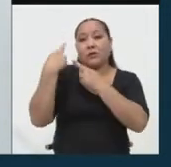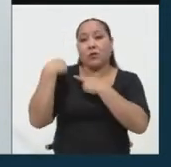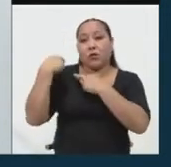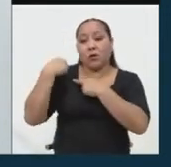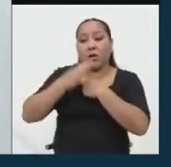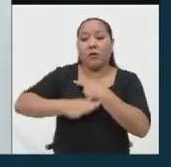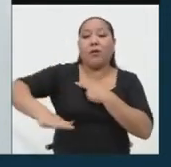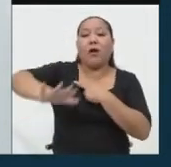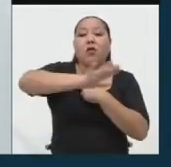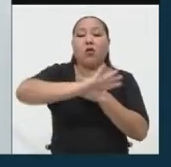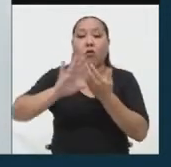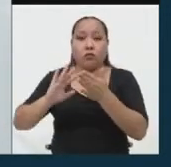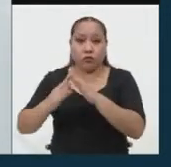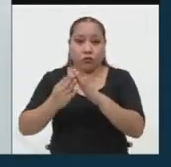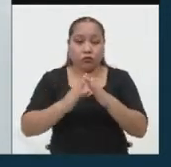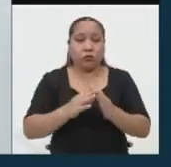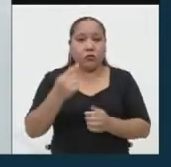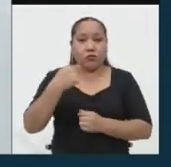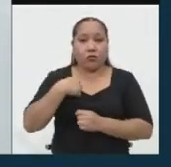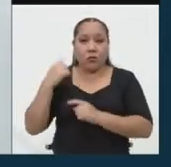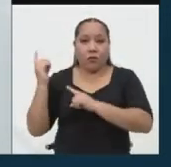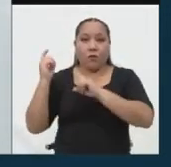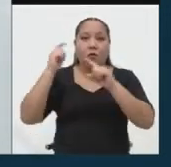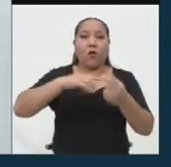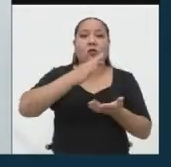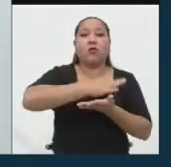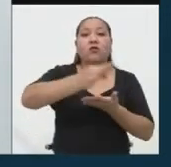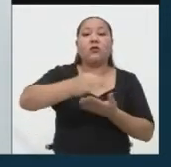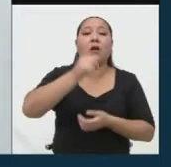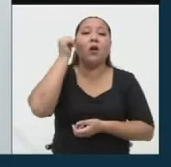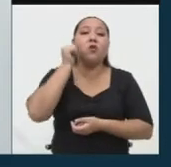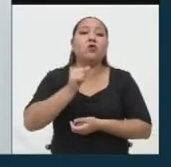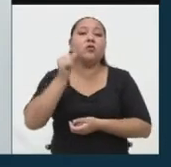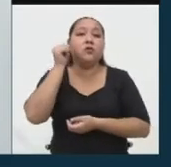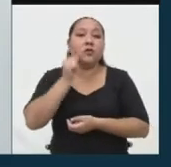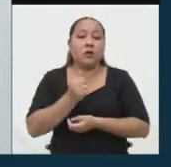la ciudadanía. Yo vengo del distrito del Agustino.